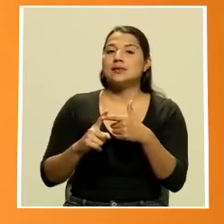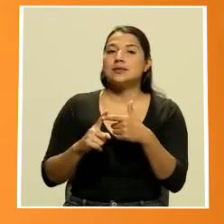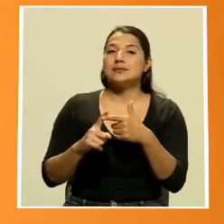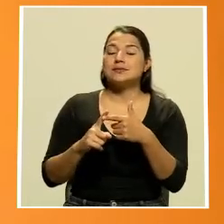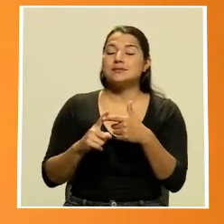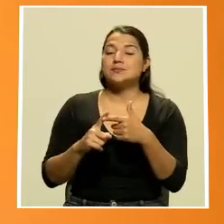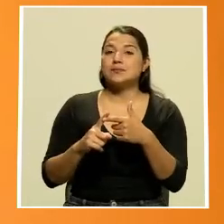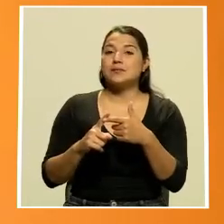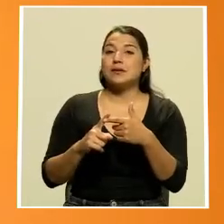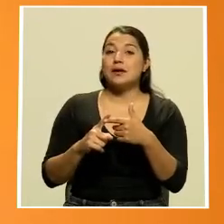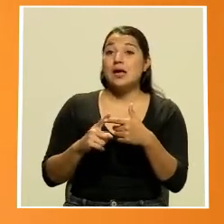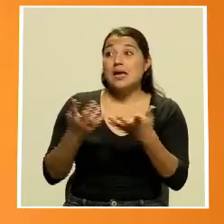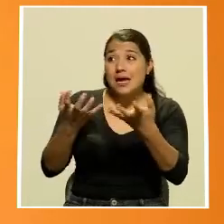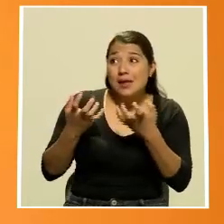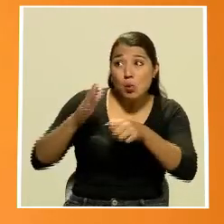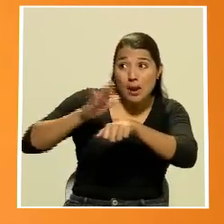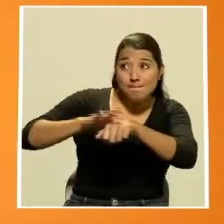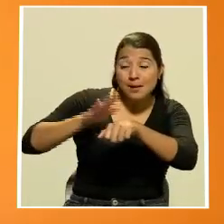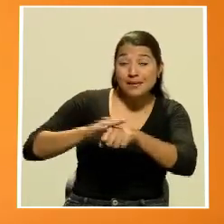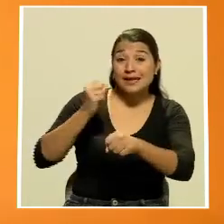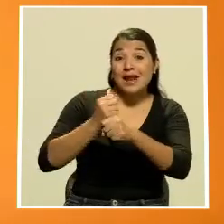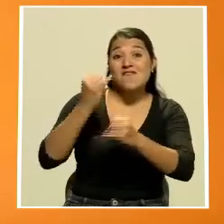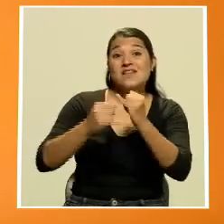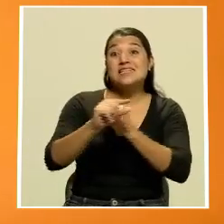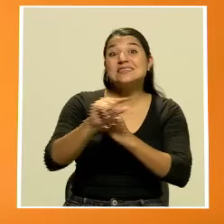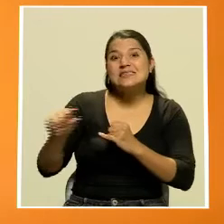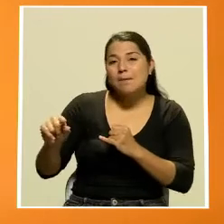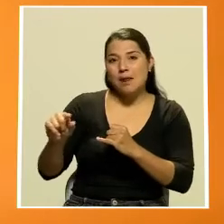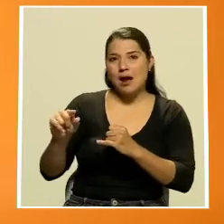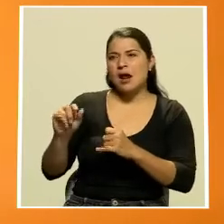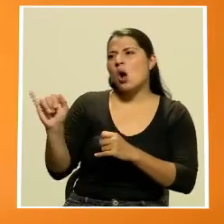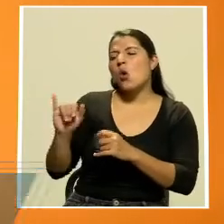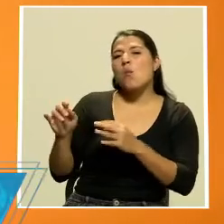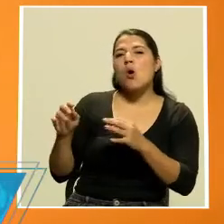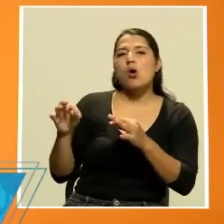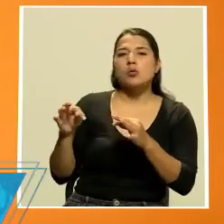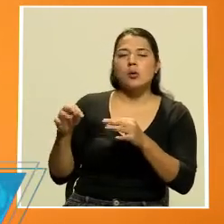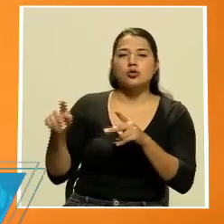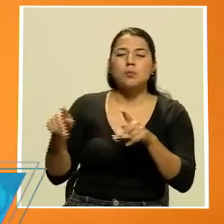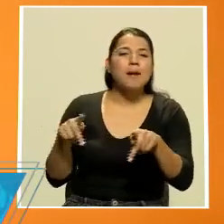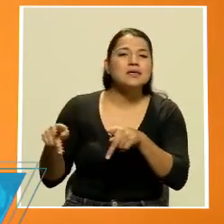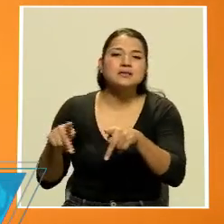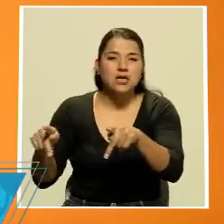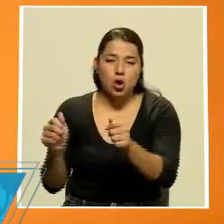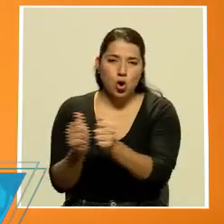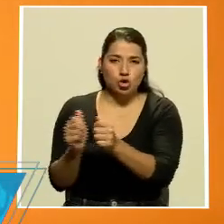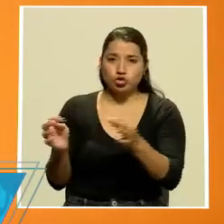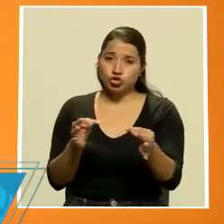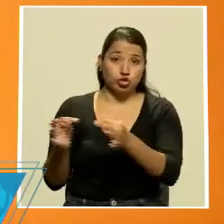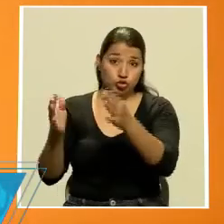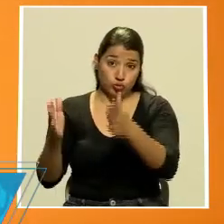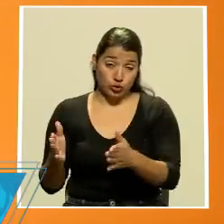los servicios ocasionales los fines de semana. Las famosas excursiones nacionales.